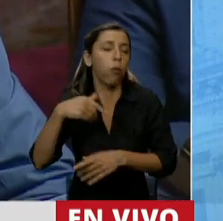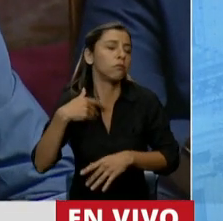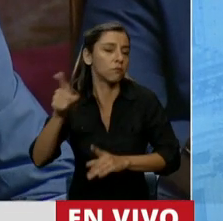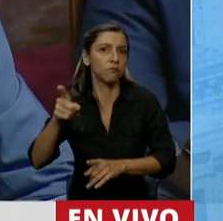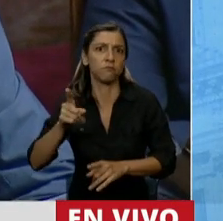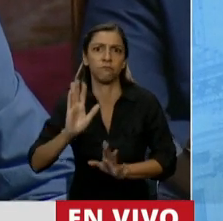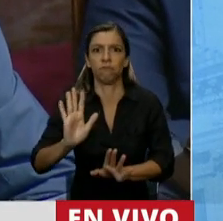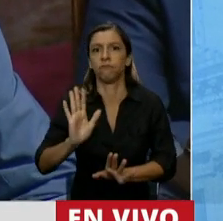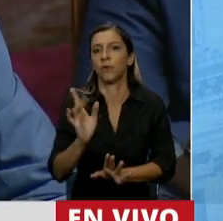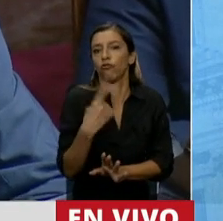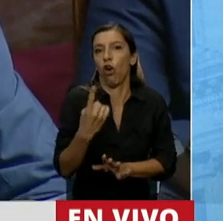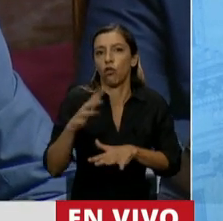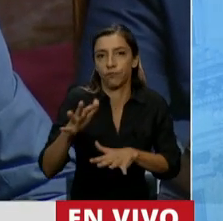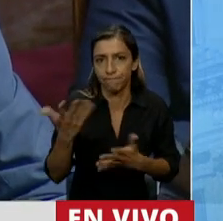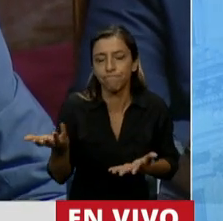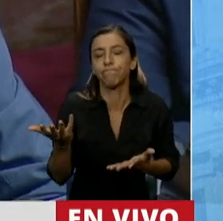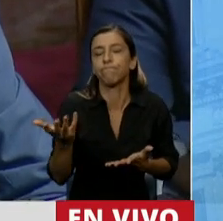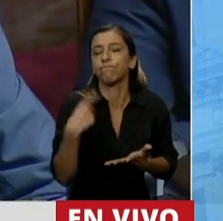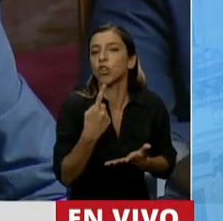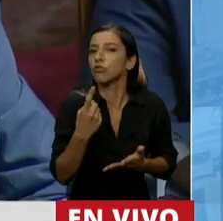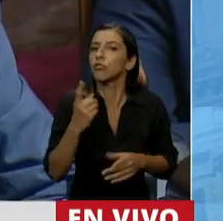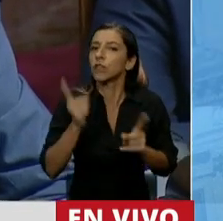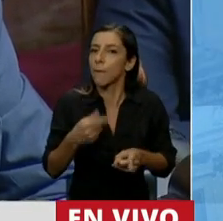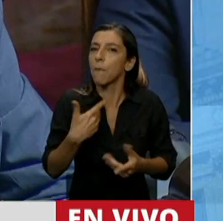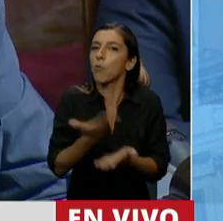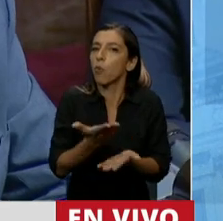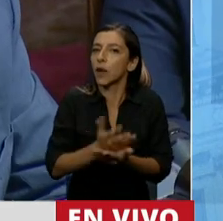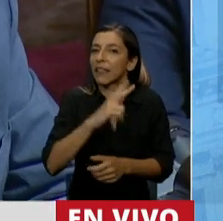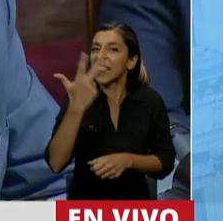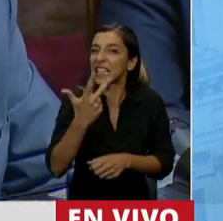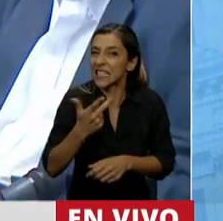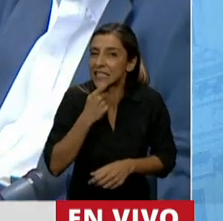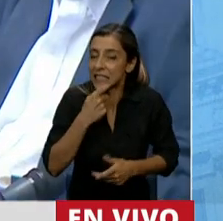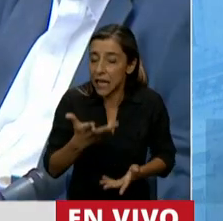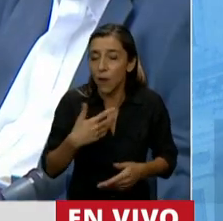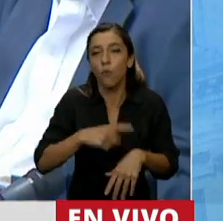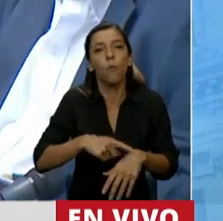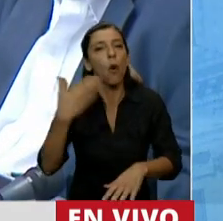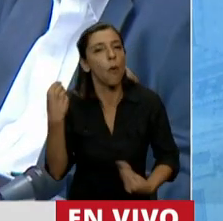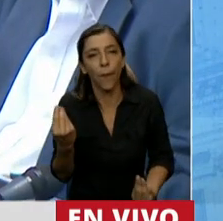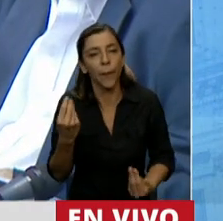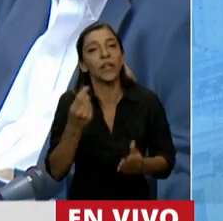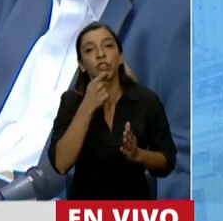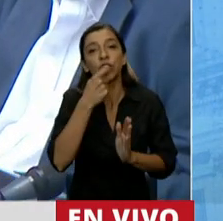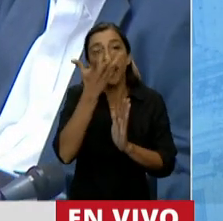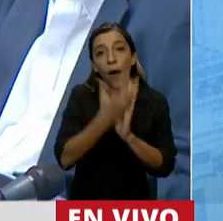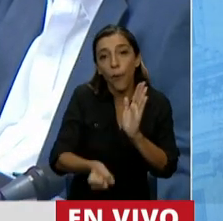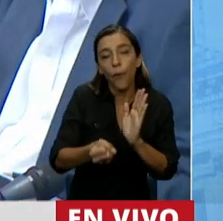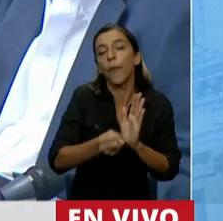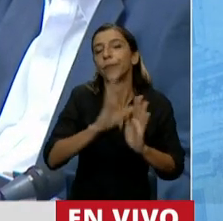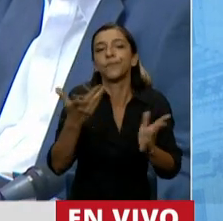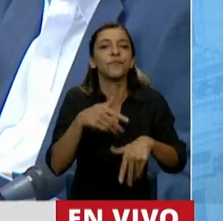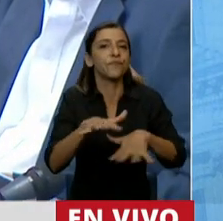propusimos una tercera situación cuando se haya practicado el aborto resultado de una especial